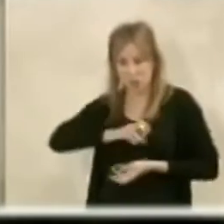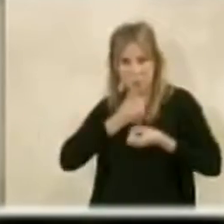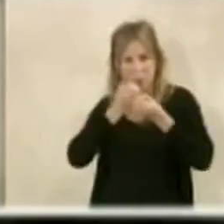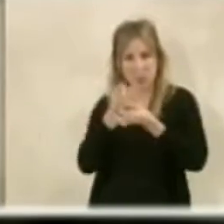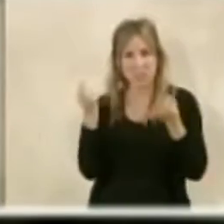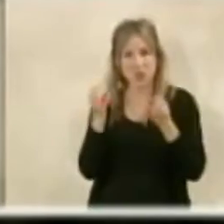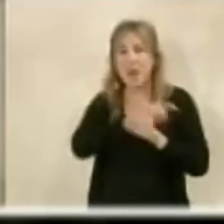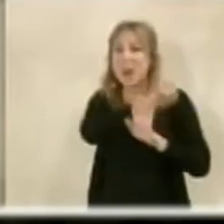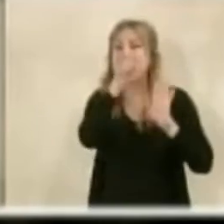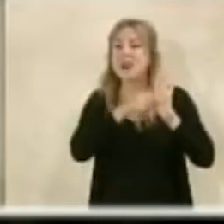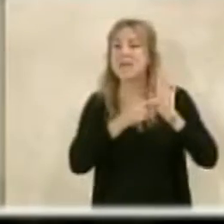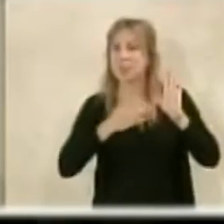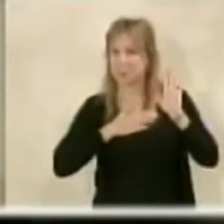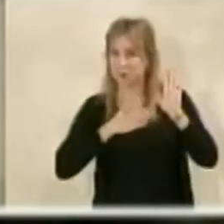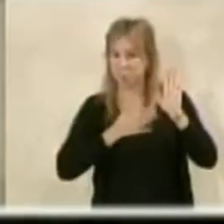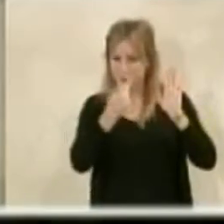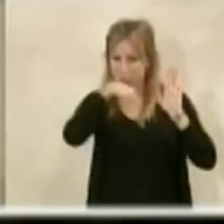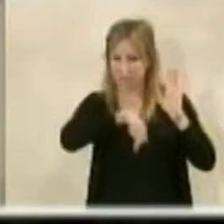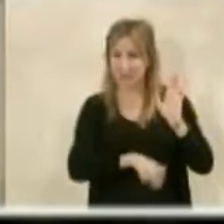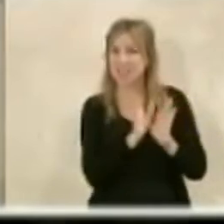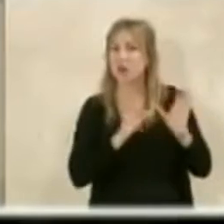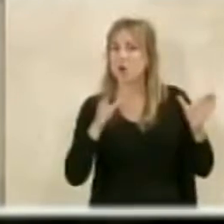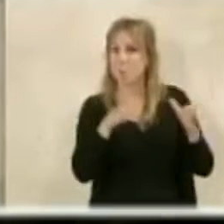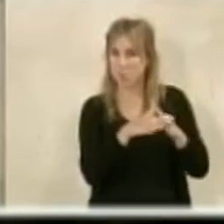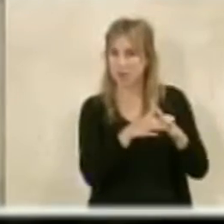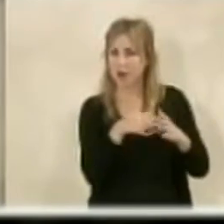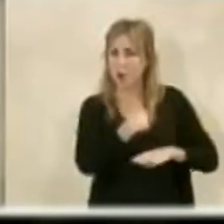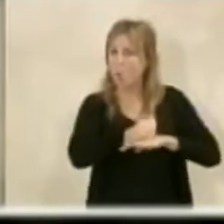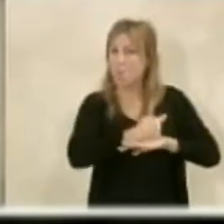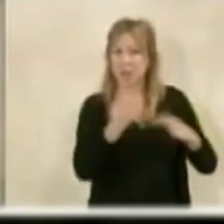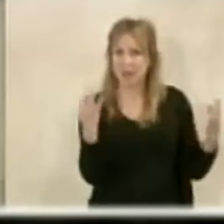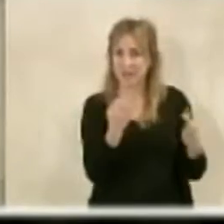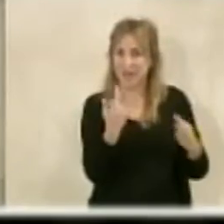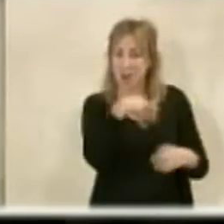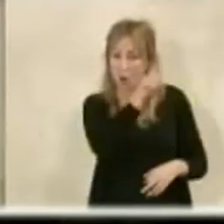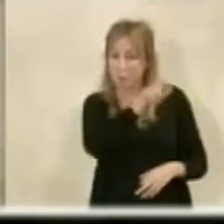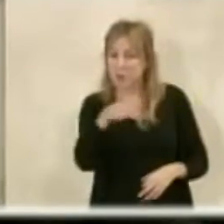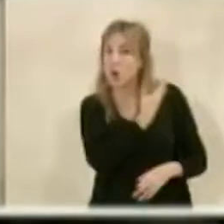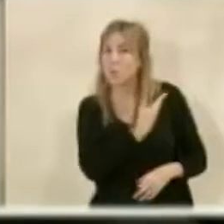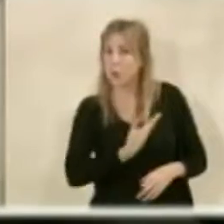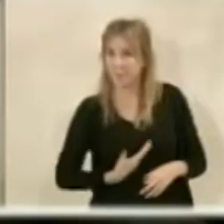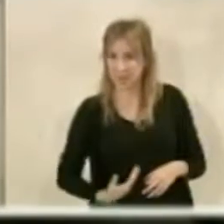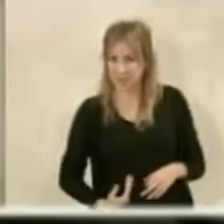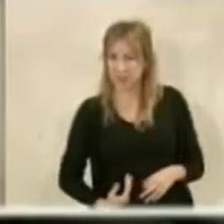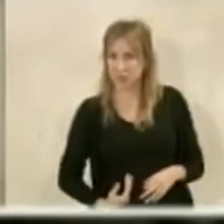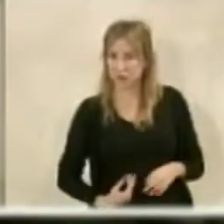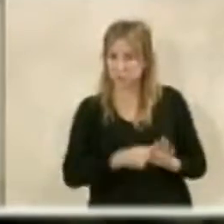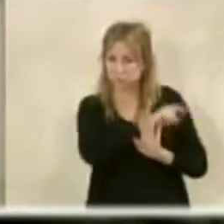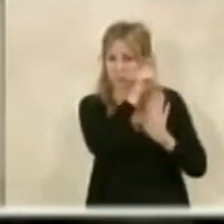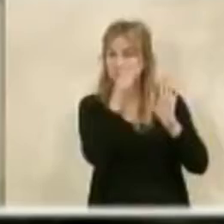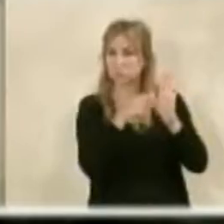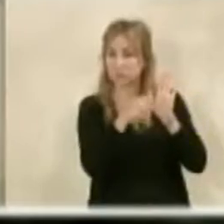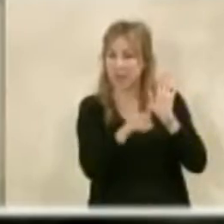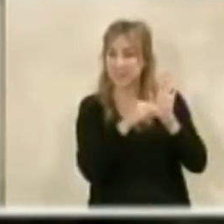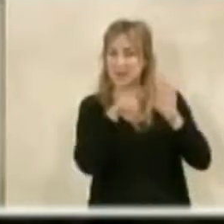la ley de patrimonio de esta comunidad, como de otras comunidades, obligan a los propietarios donde se declara un BIC en